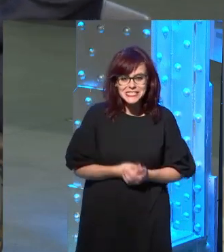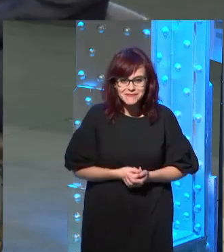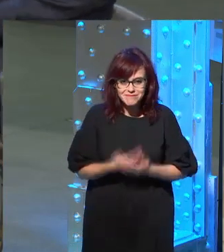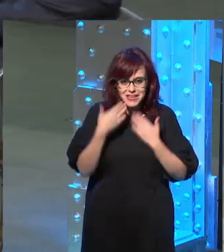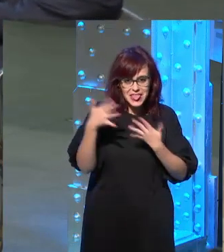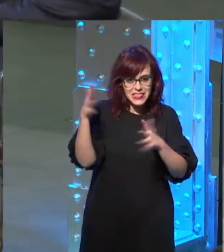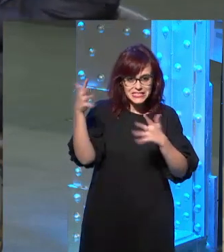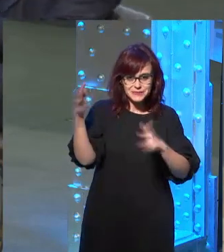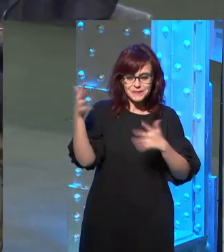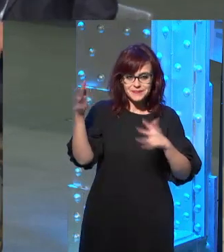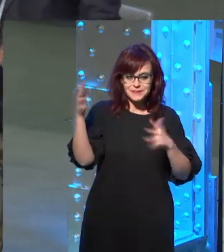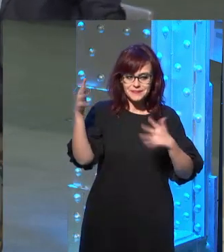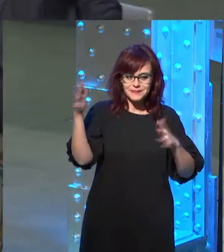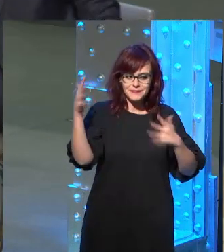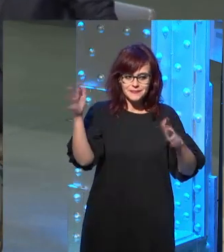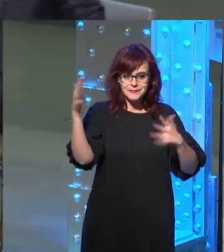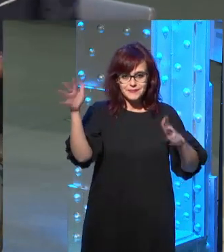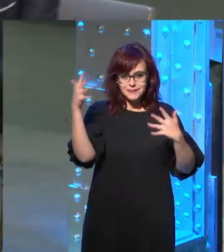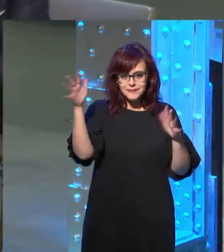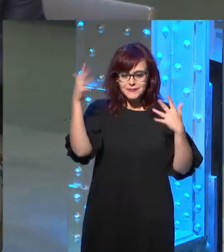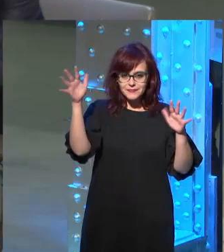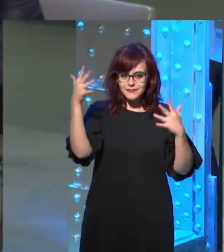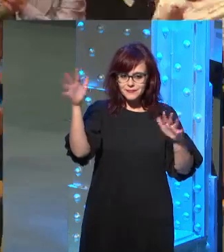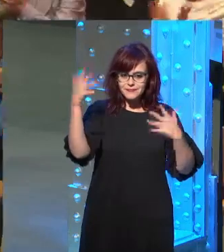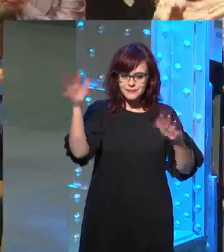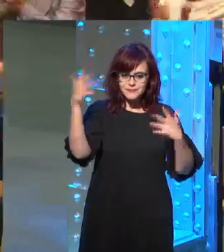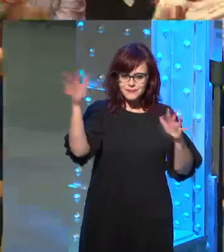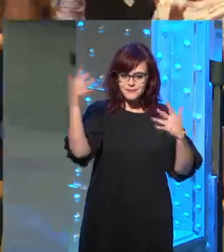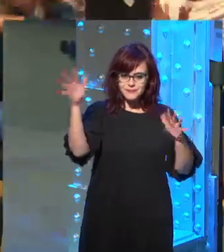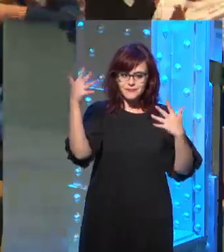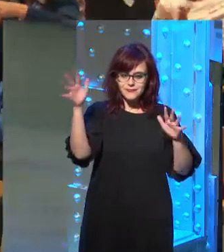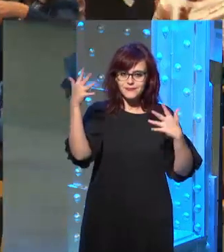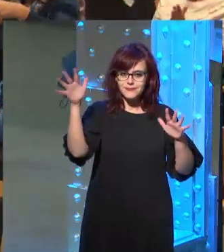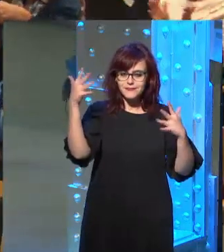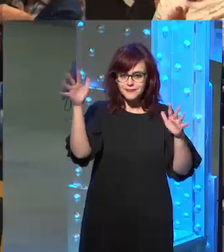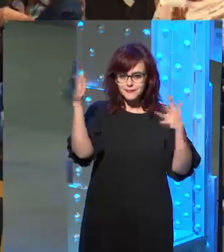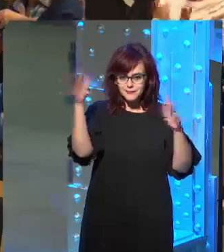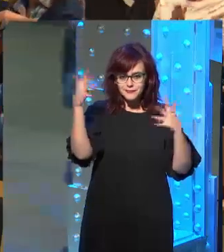a ti María muchas gracias muy bien oye pues gracias